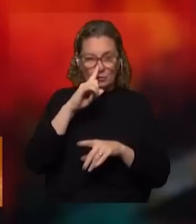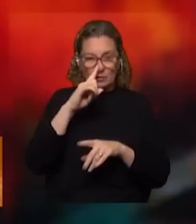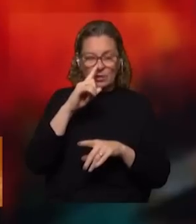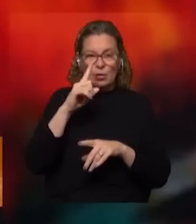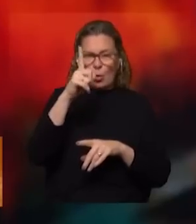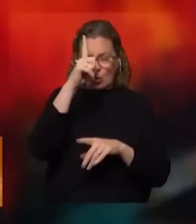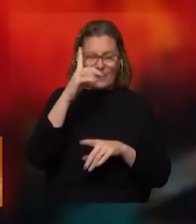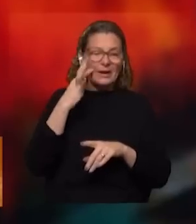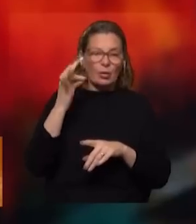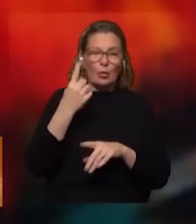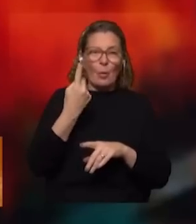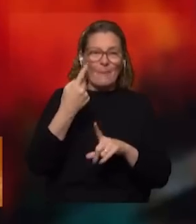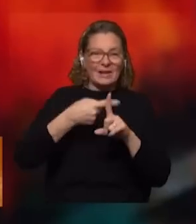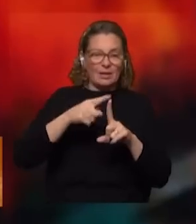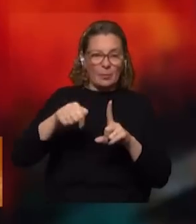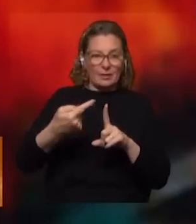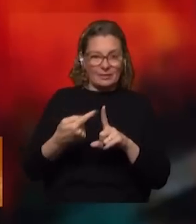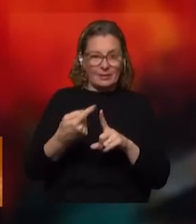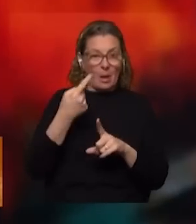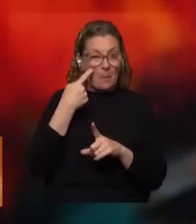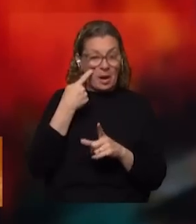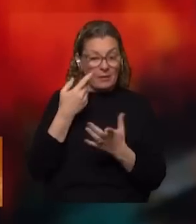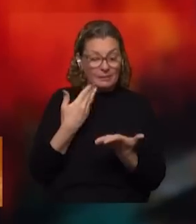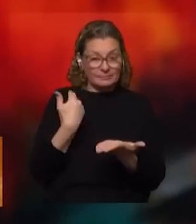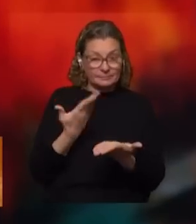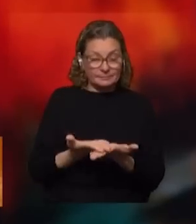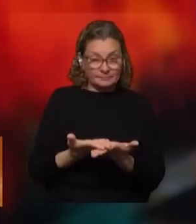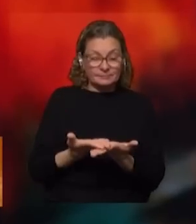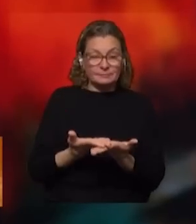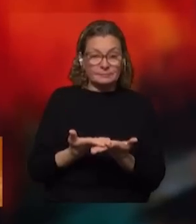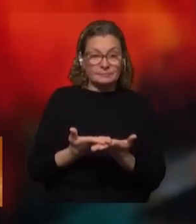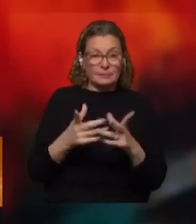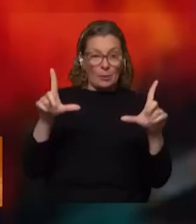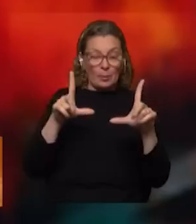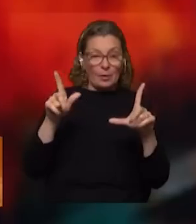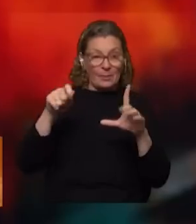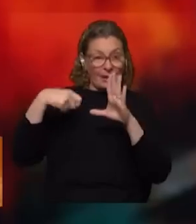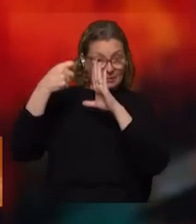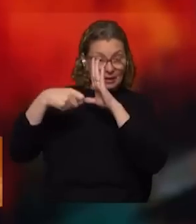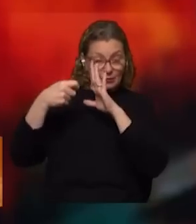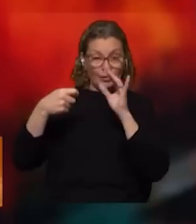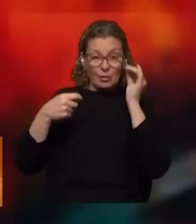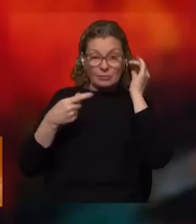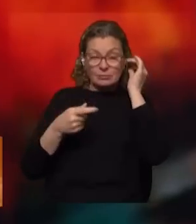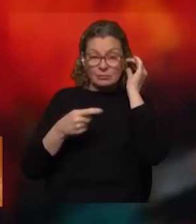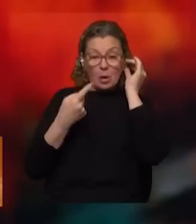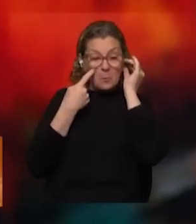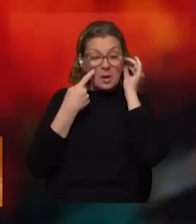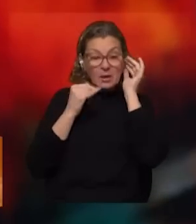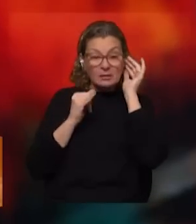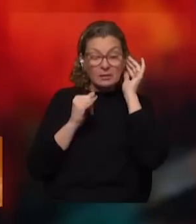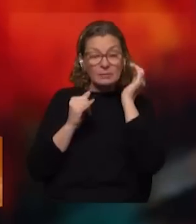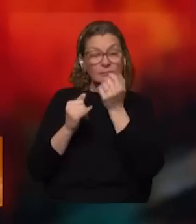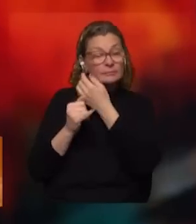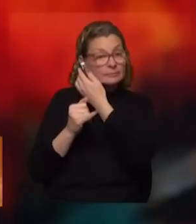obviamente repaso el programa, que forma parte de la carpeta de pruebas, irónicamente, el programa televisivo termina siendo una prueba, por